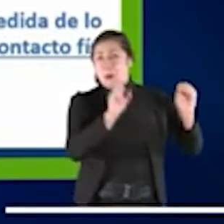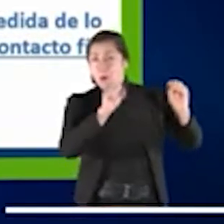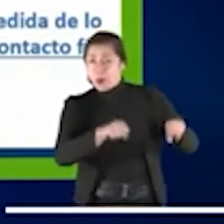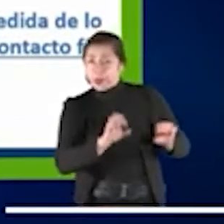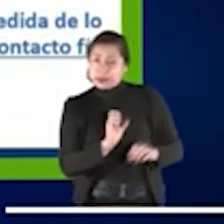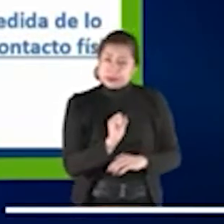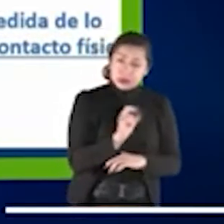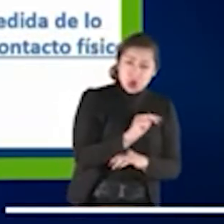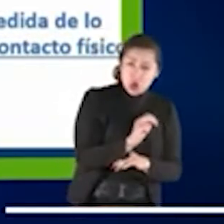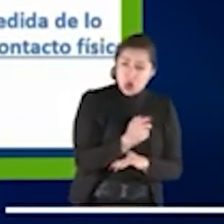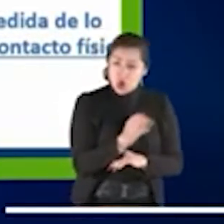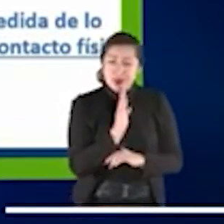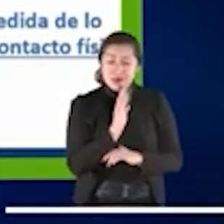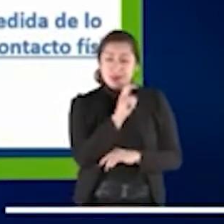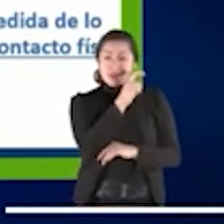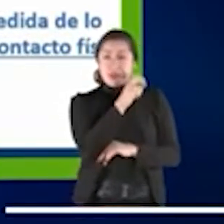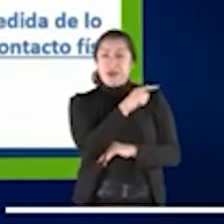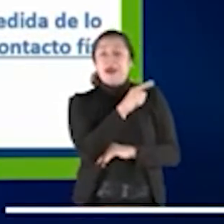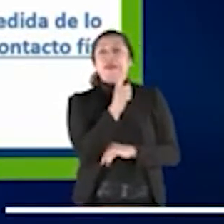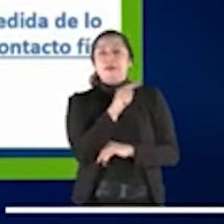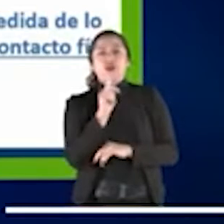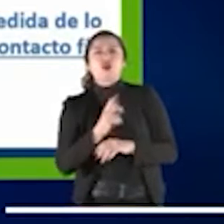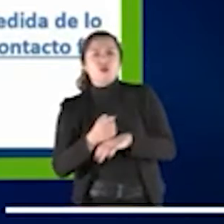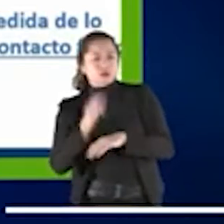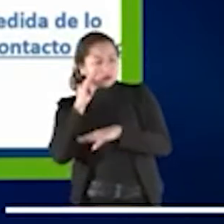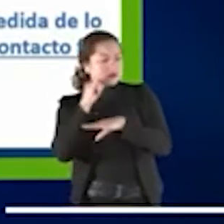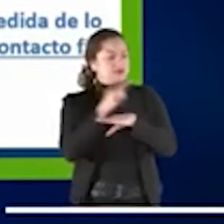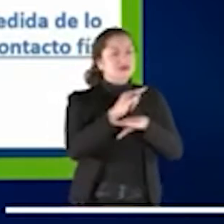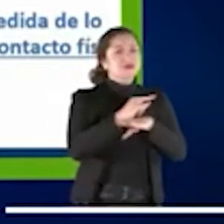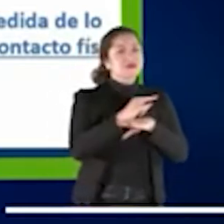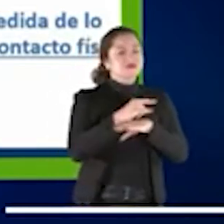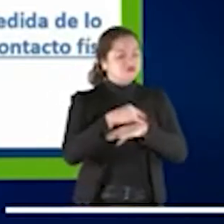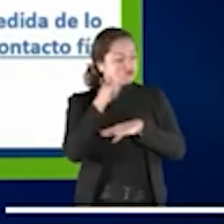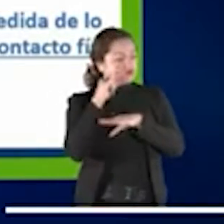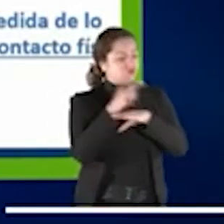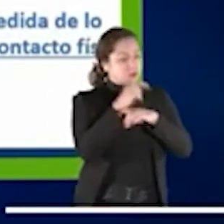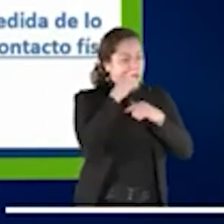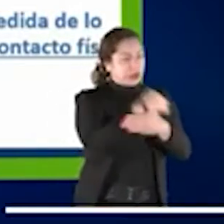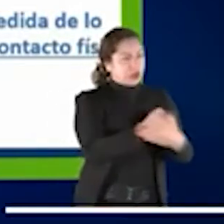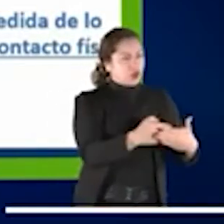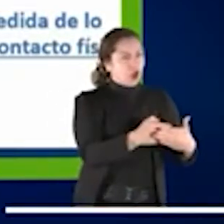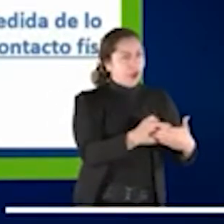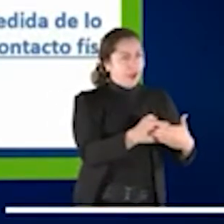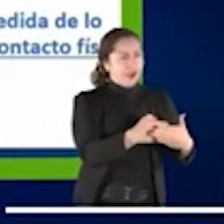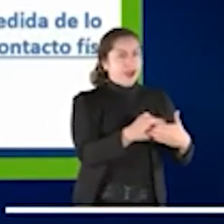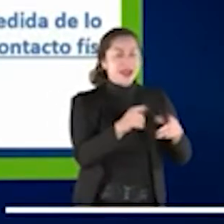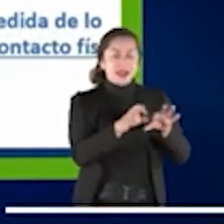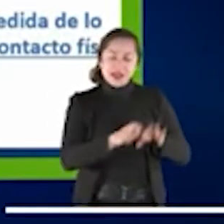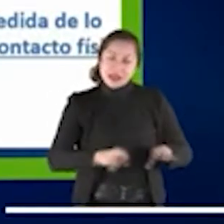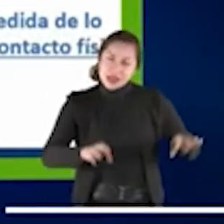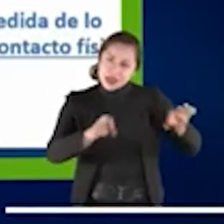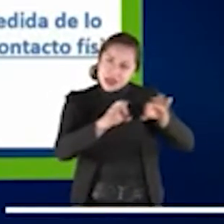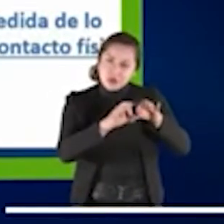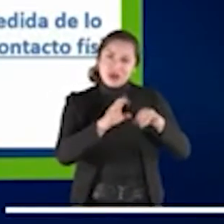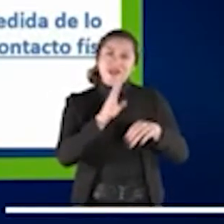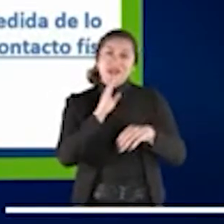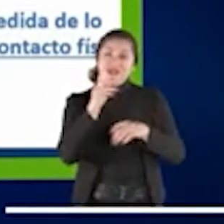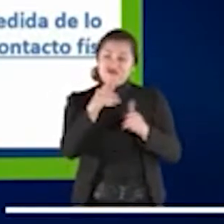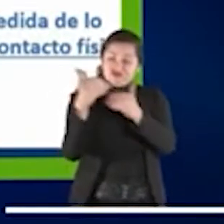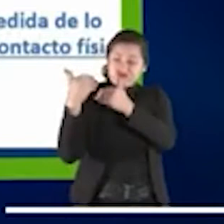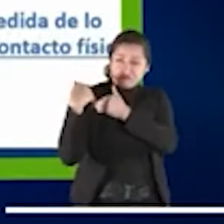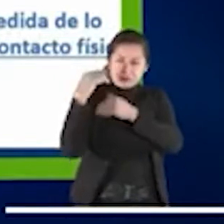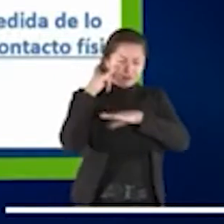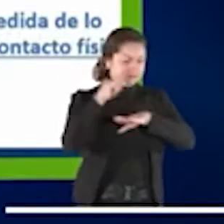viene de la fuerza de seguridad. Entonces, lo importante es también motivar las fuerzas de seguridad en este ámbito